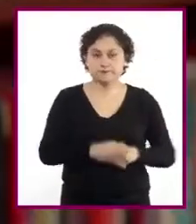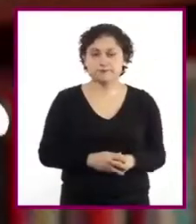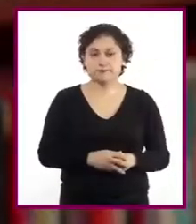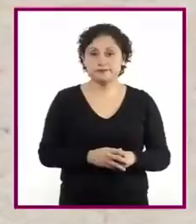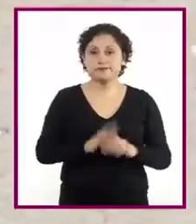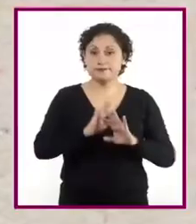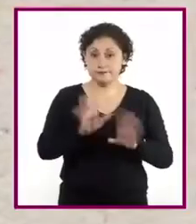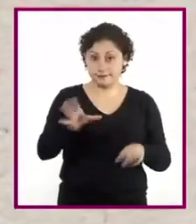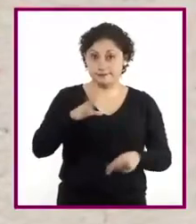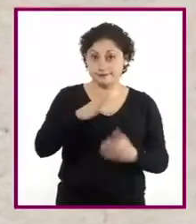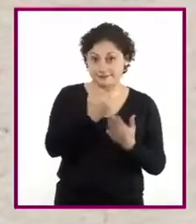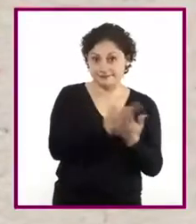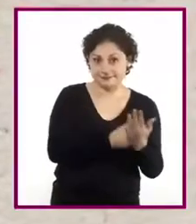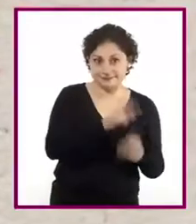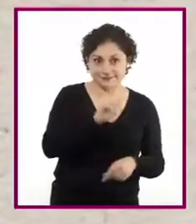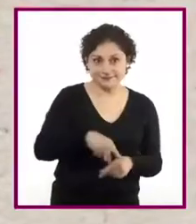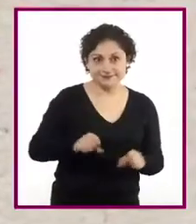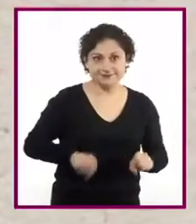ya tenemos, ¿verdad?